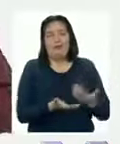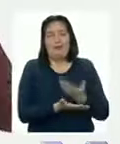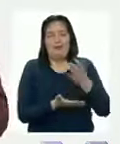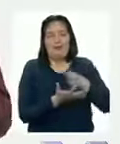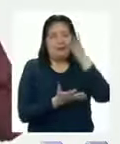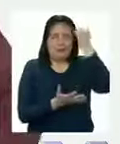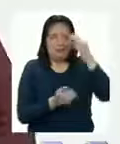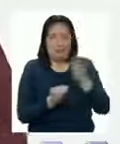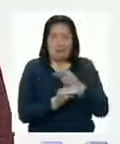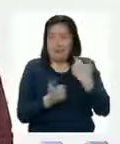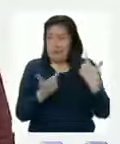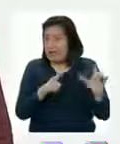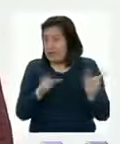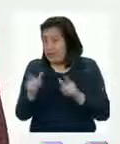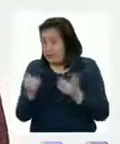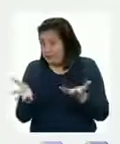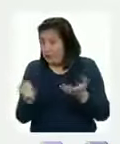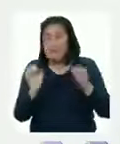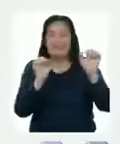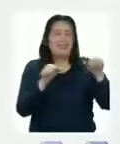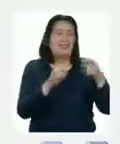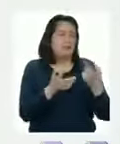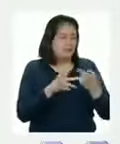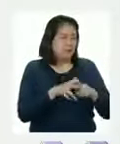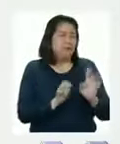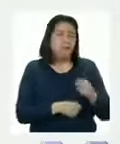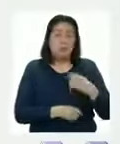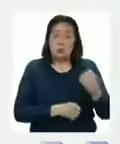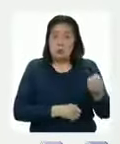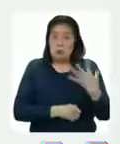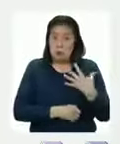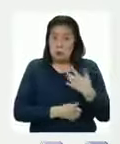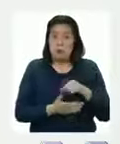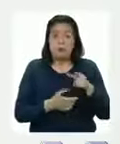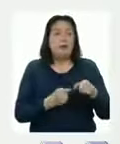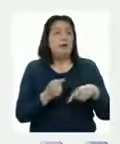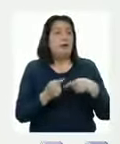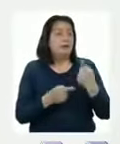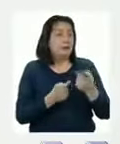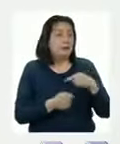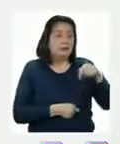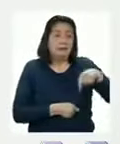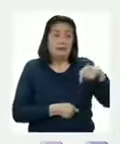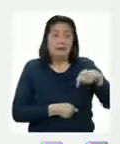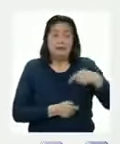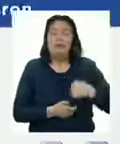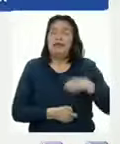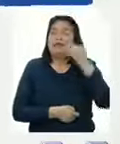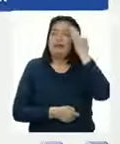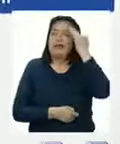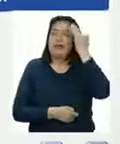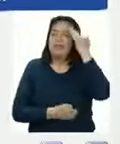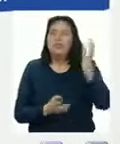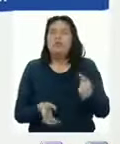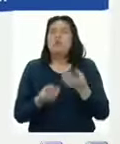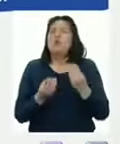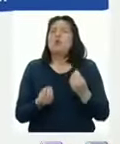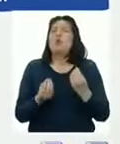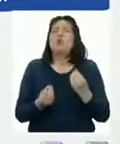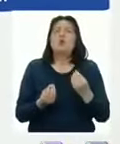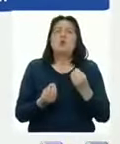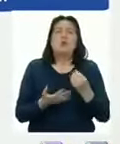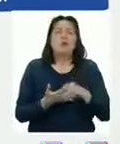¿Listas y listos? ¡Empezamos! Como les comentó Pati, este programa está dedicado a conocer la forma